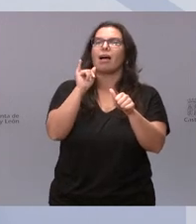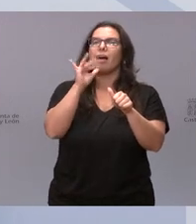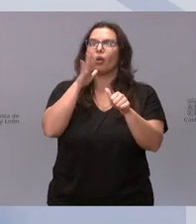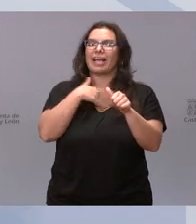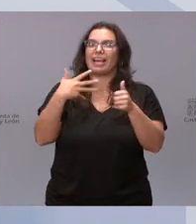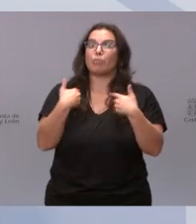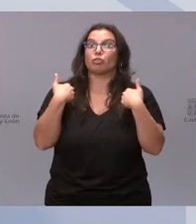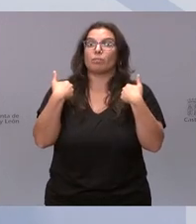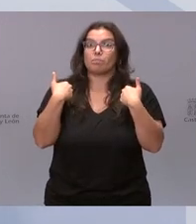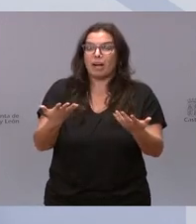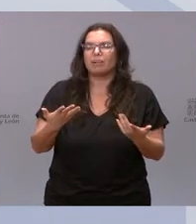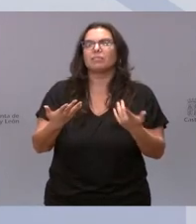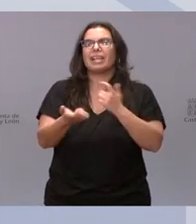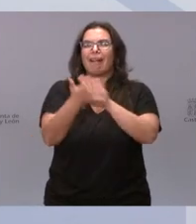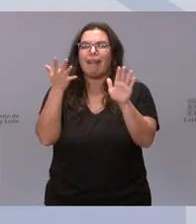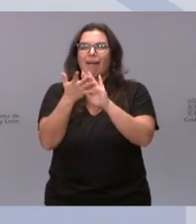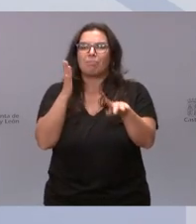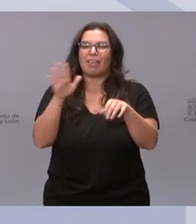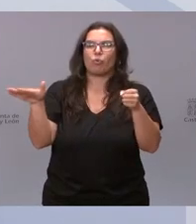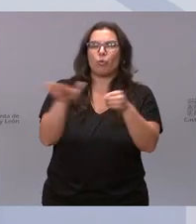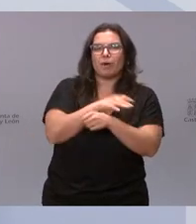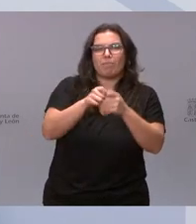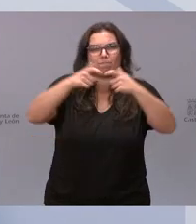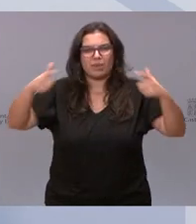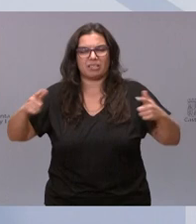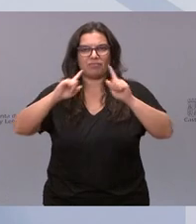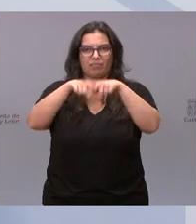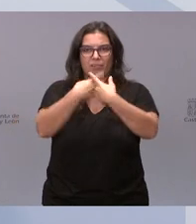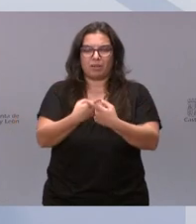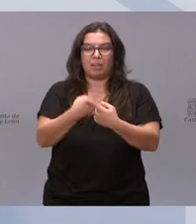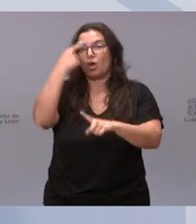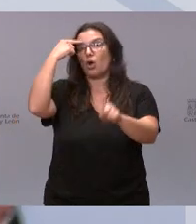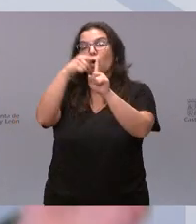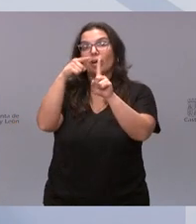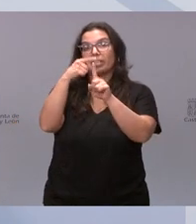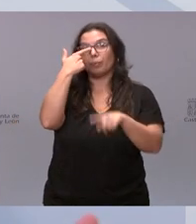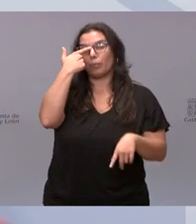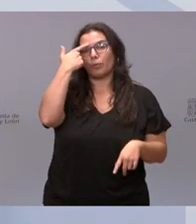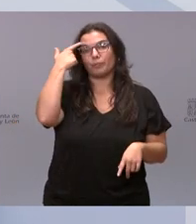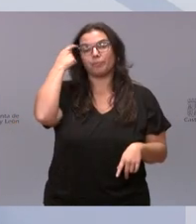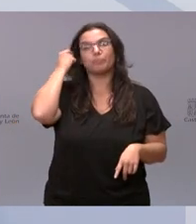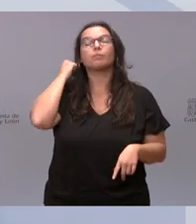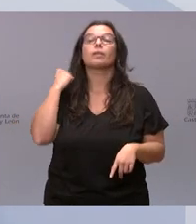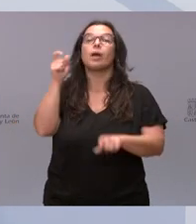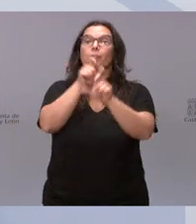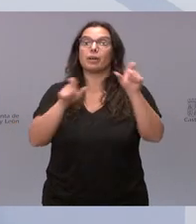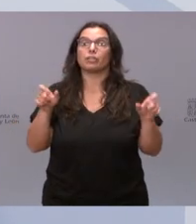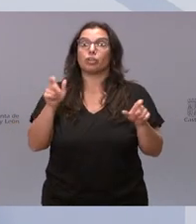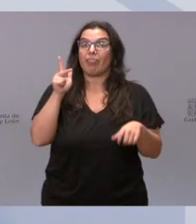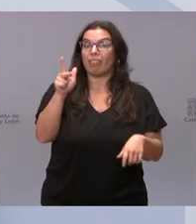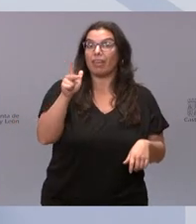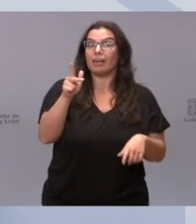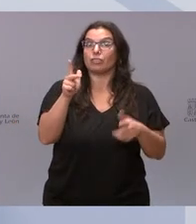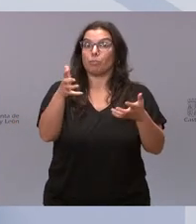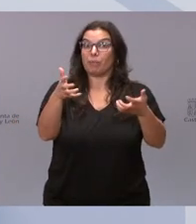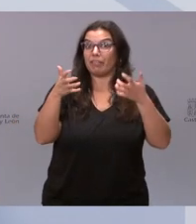manera más rápida a más familias. El objetivo es ampliar el número de familias que puedan